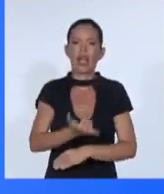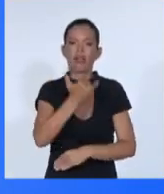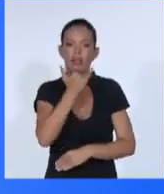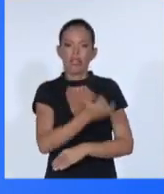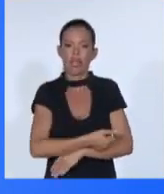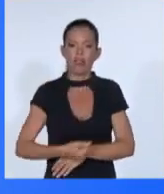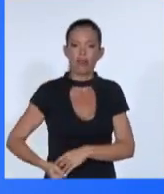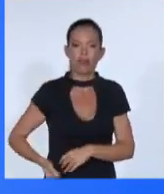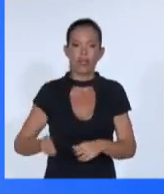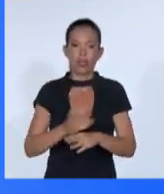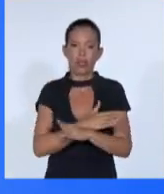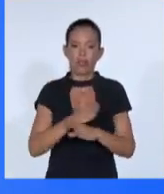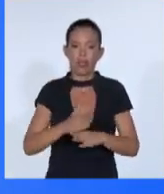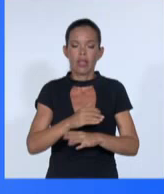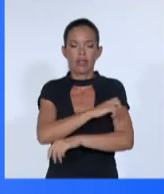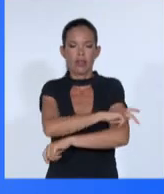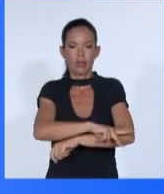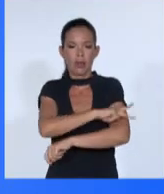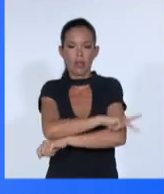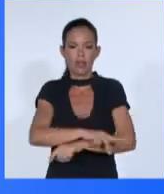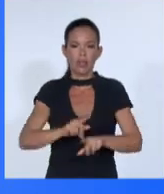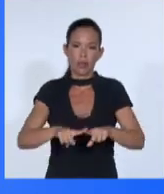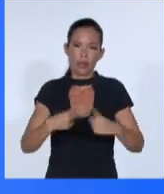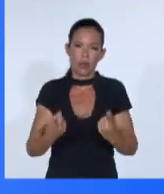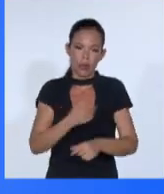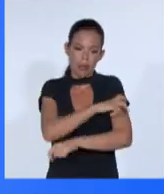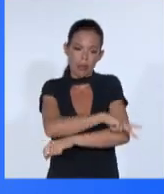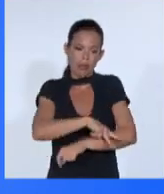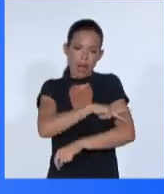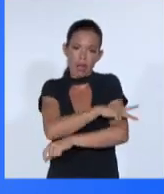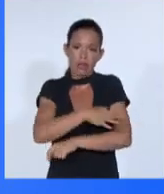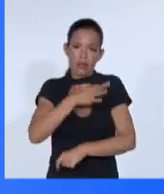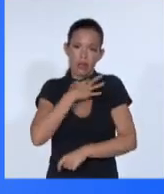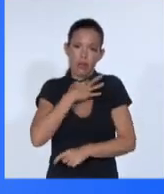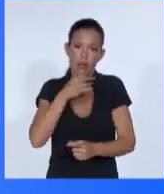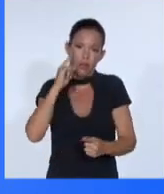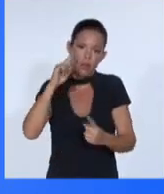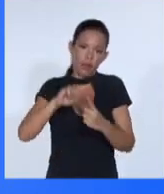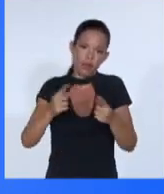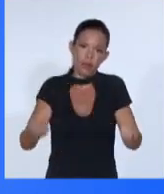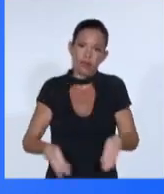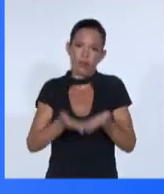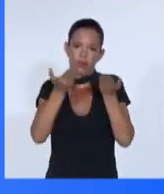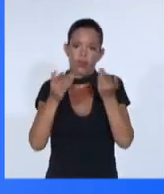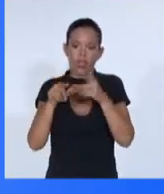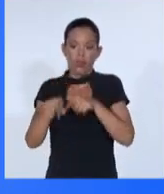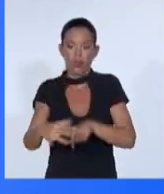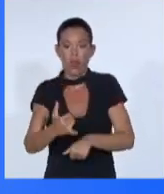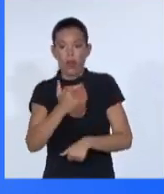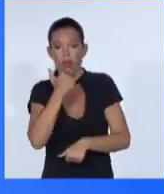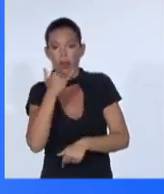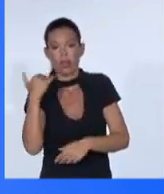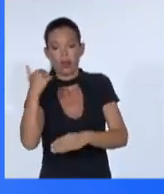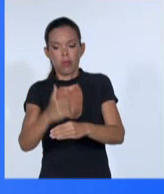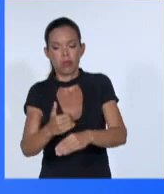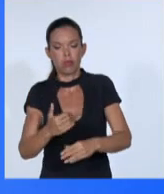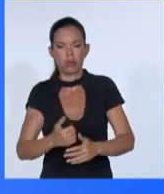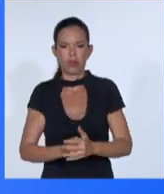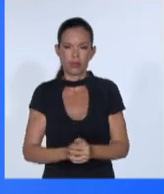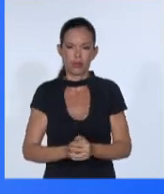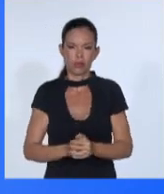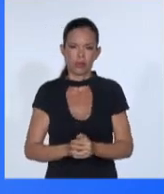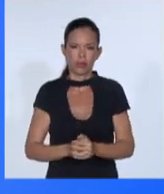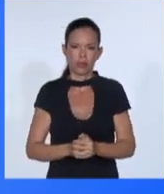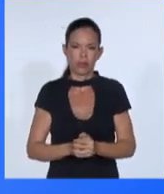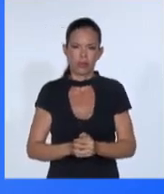en pos de lograr los ODS y el desarrollo sostenible en general. La comunidad internacional, incluido